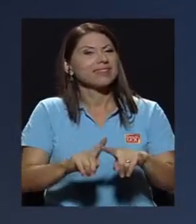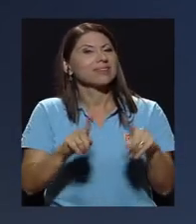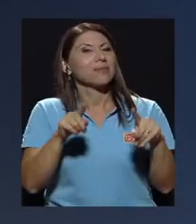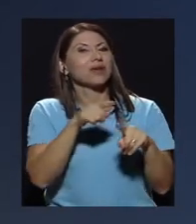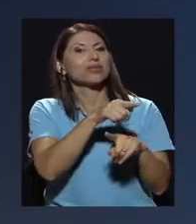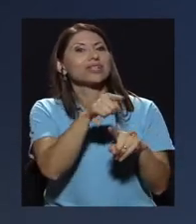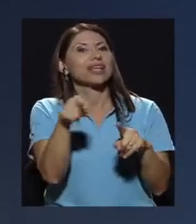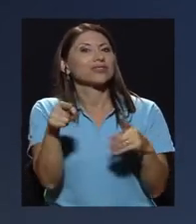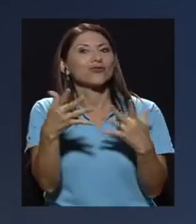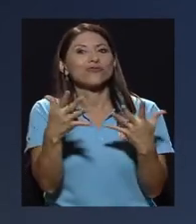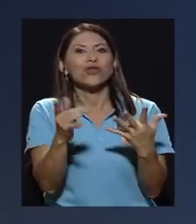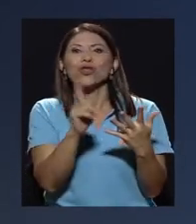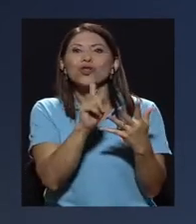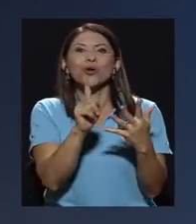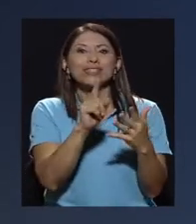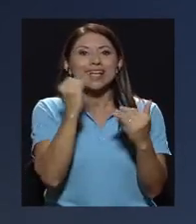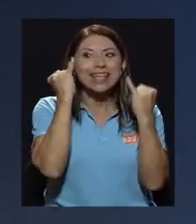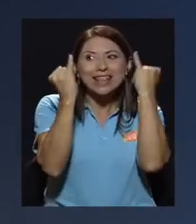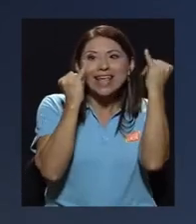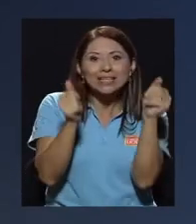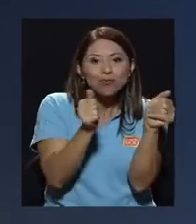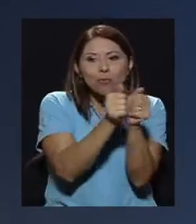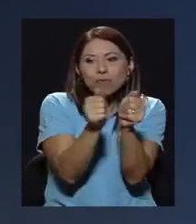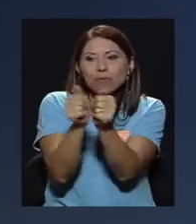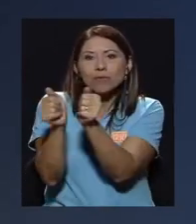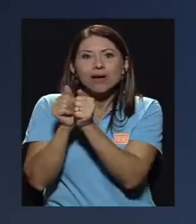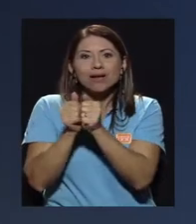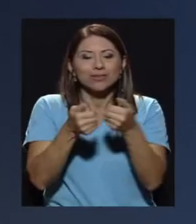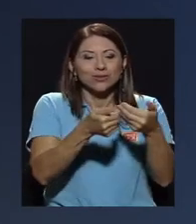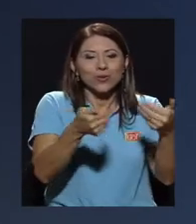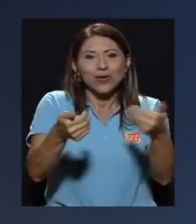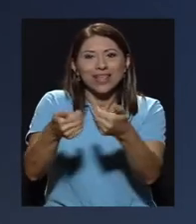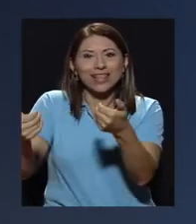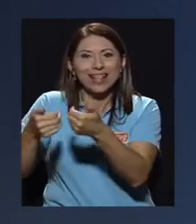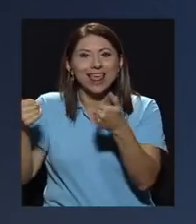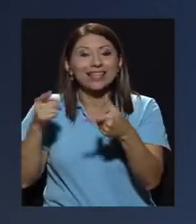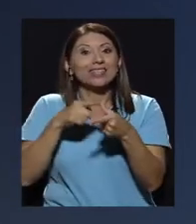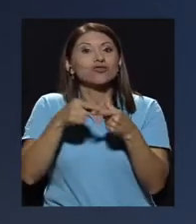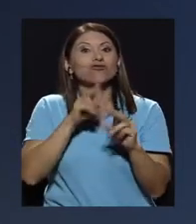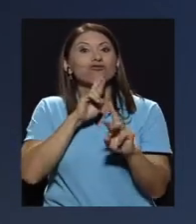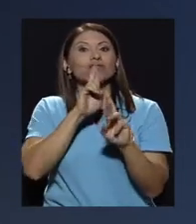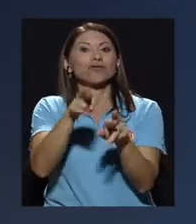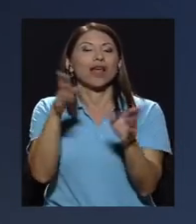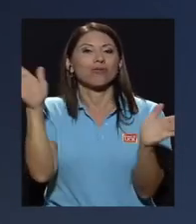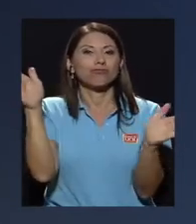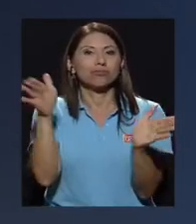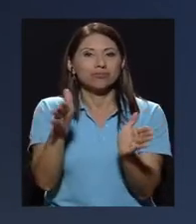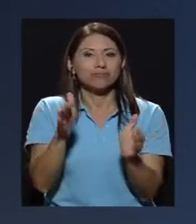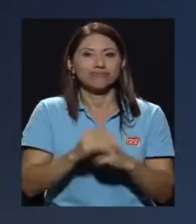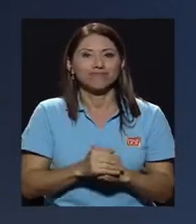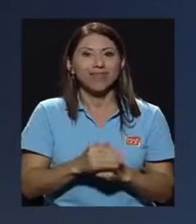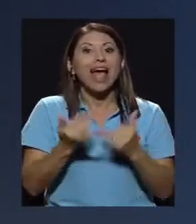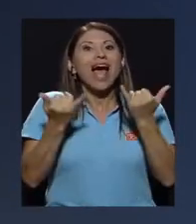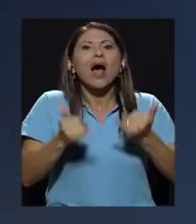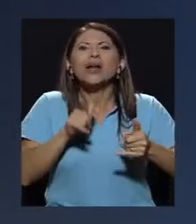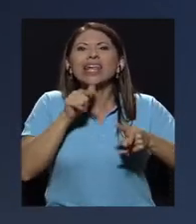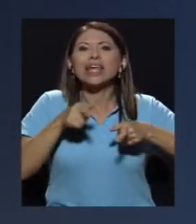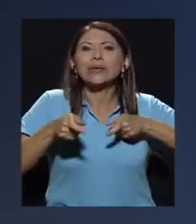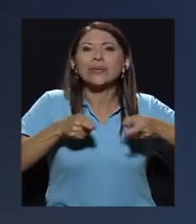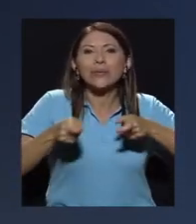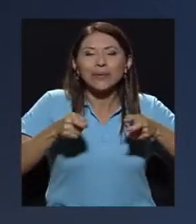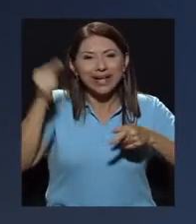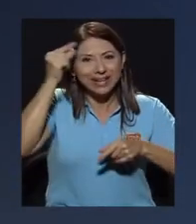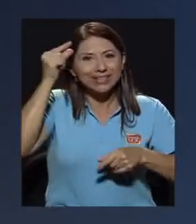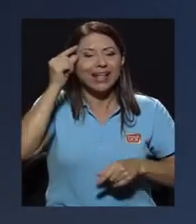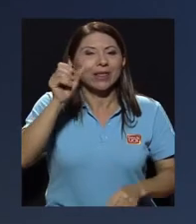no están juntas, son iniciativas aisladas. Por lo tanto, su impacto es mucho menor. Ahora, efectivamente, el que tiene que llevar las riendas es el